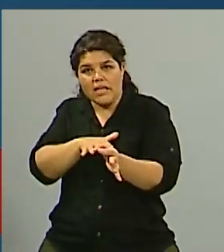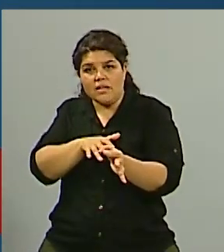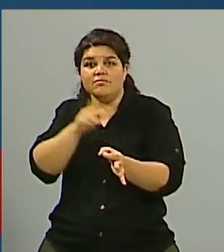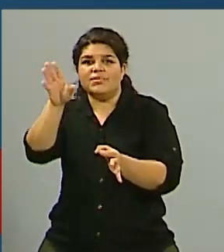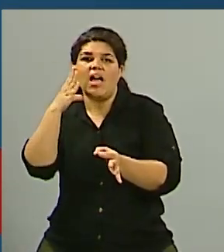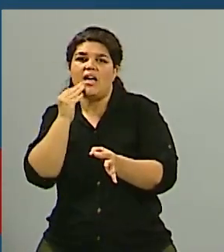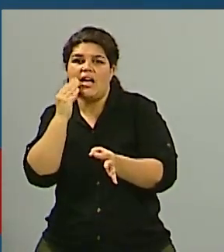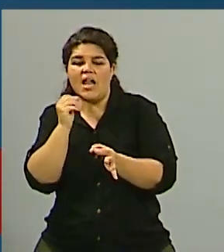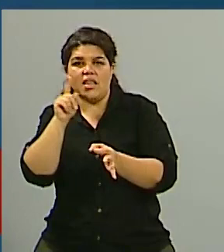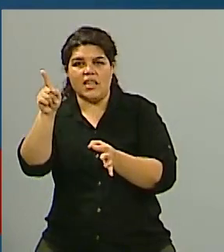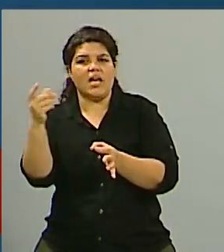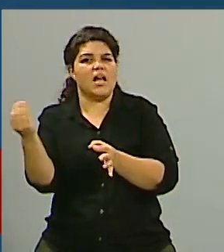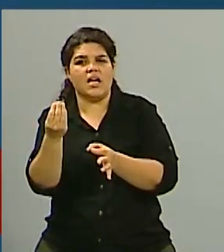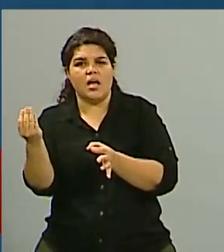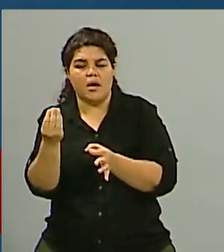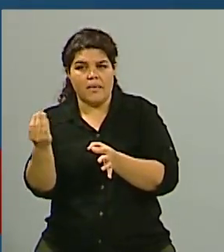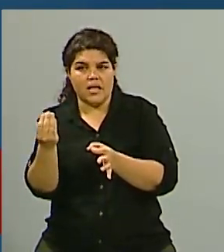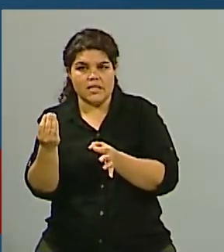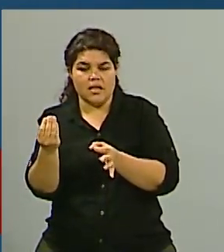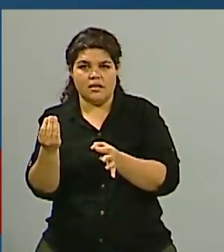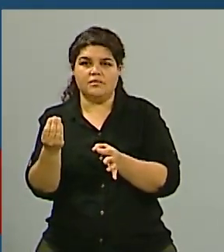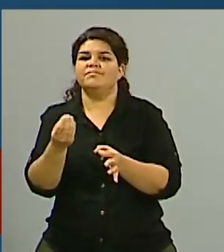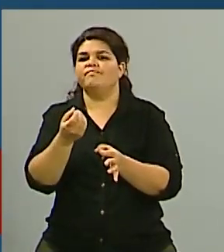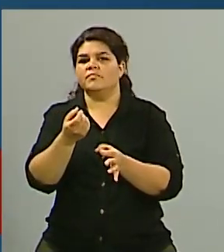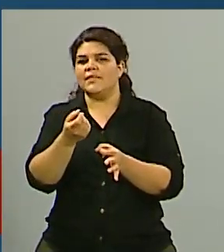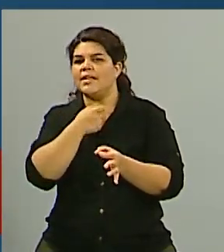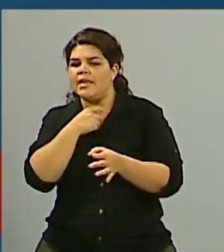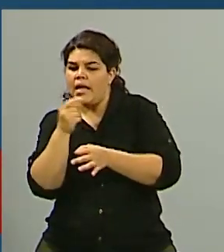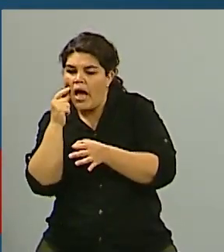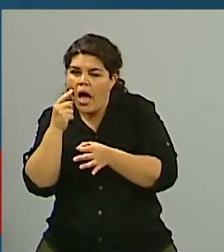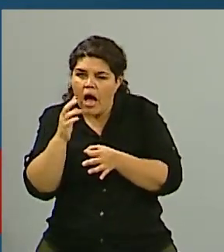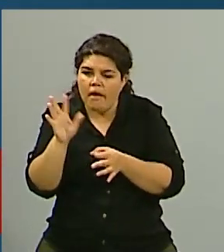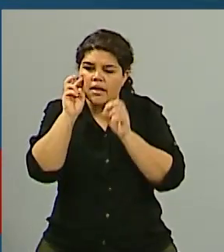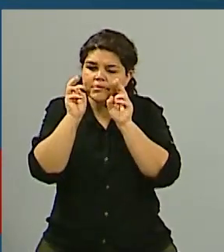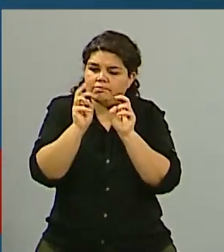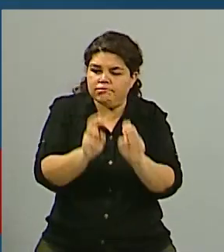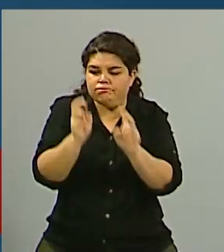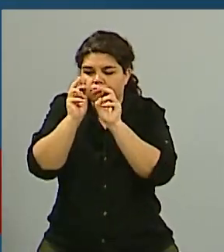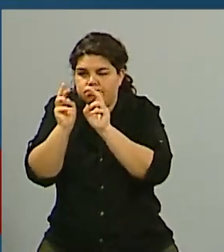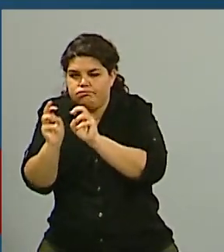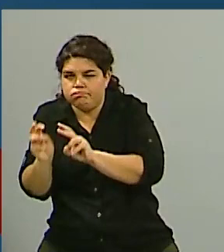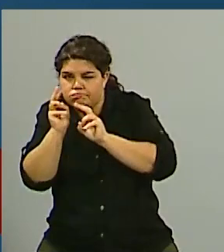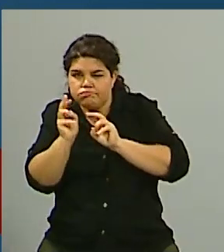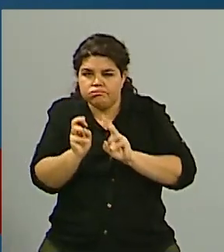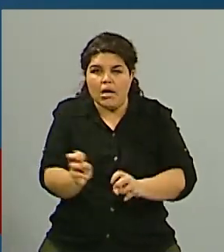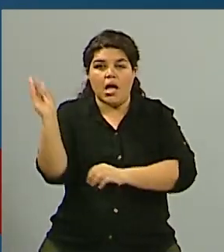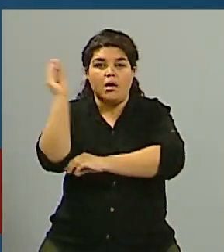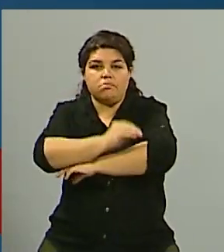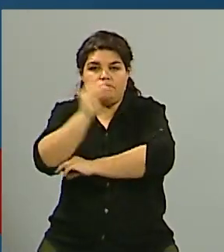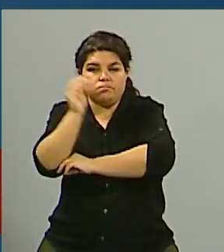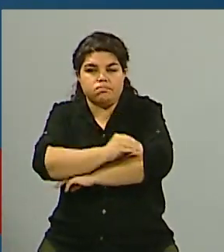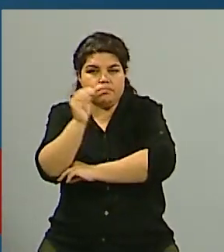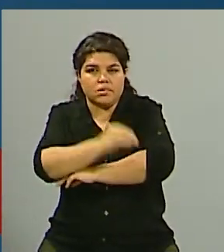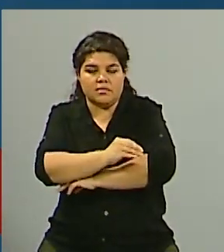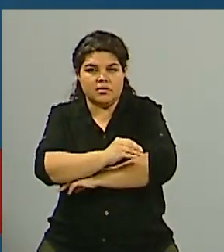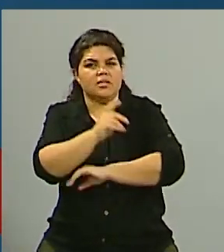Están intentando explorar la existencia de hidrocarburos. Esas acciones son denunciadas también por la Argentina, igual